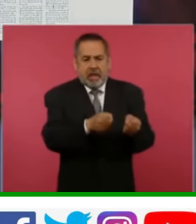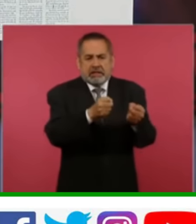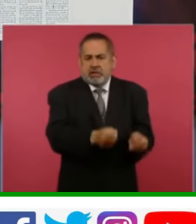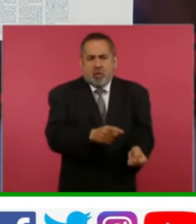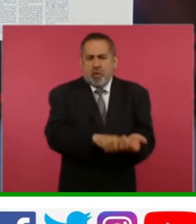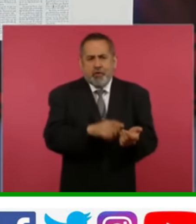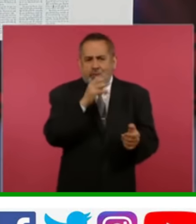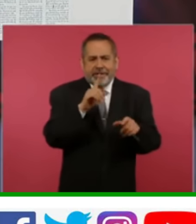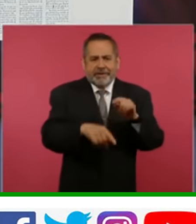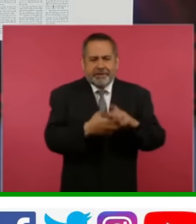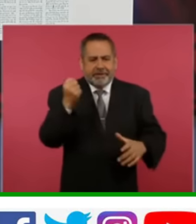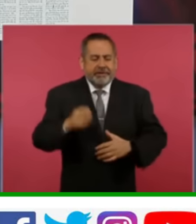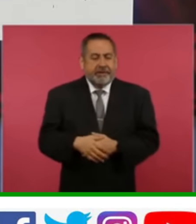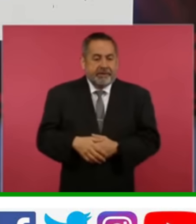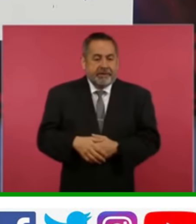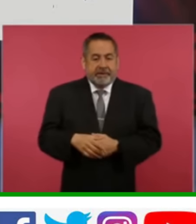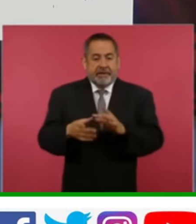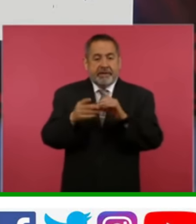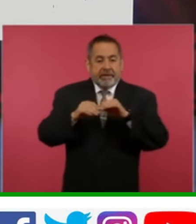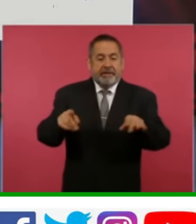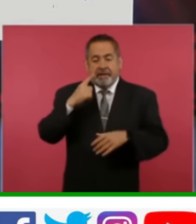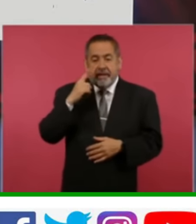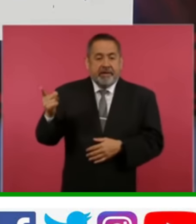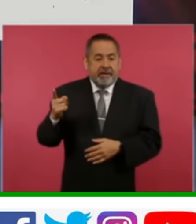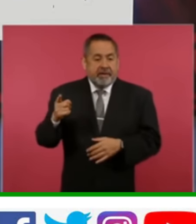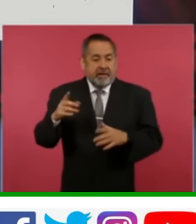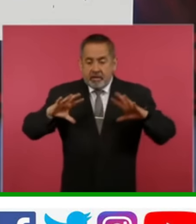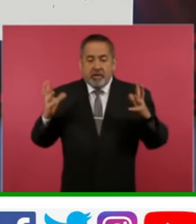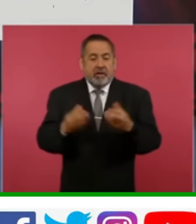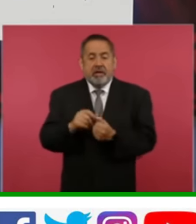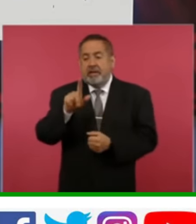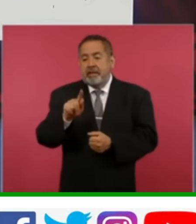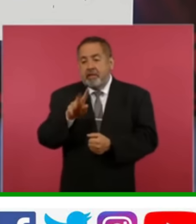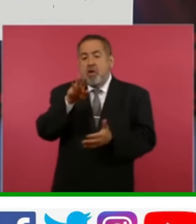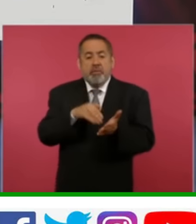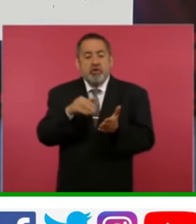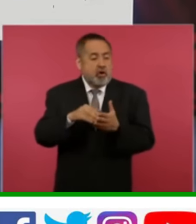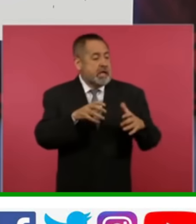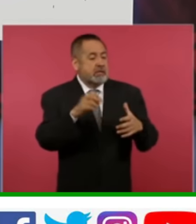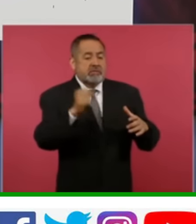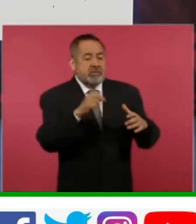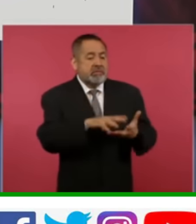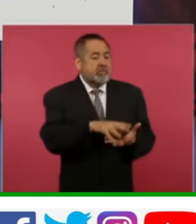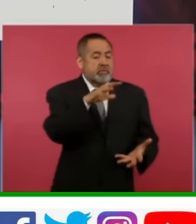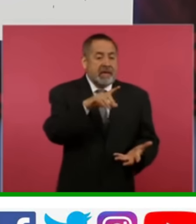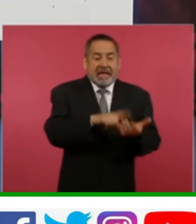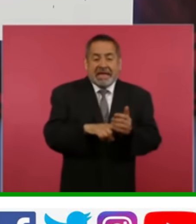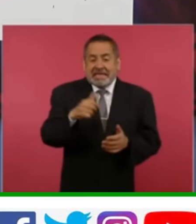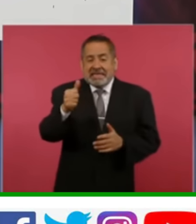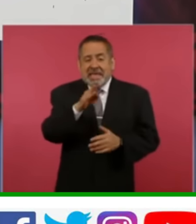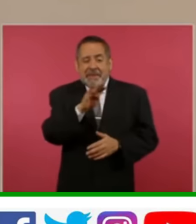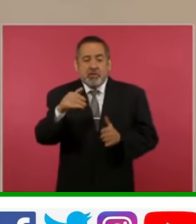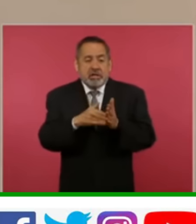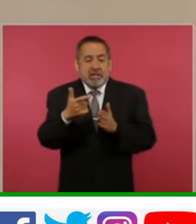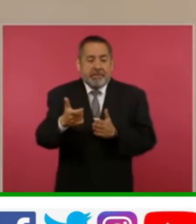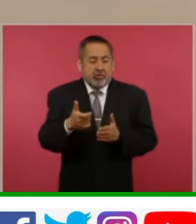sistema de ahorro para el retiro está compuesto por 74 millones de cuentas que acumulan recursos por más de 6 billones de pesos, de tal suerte que